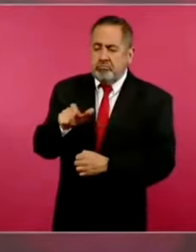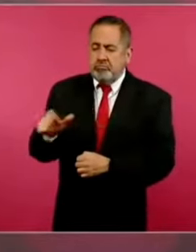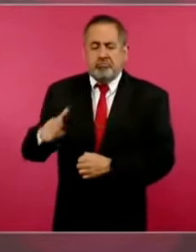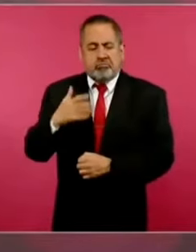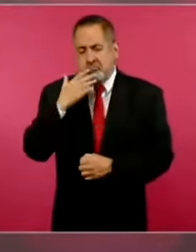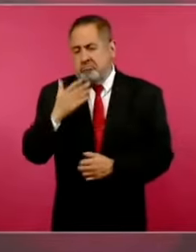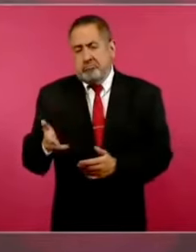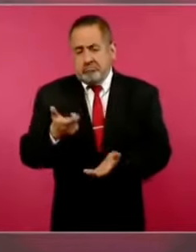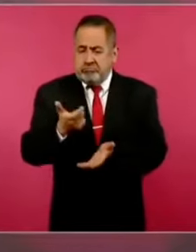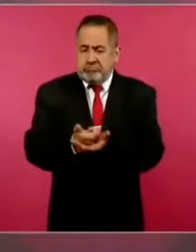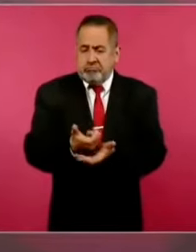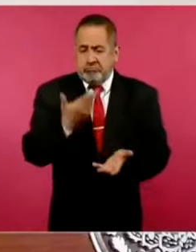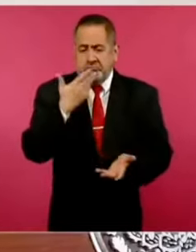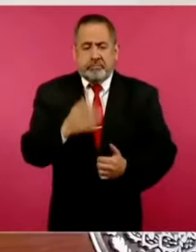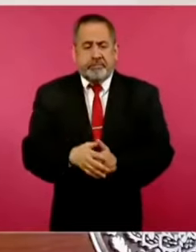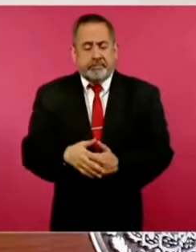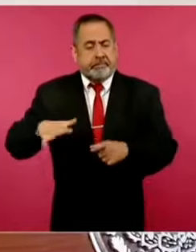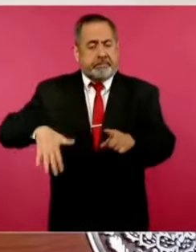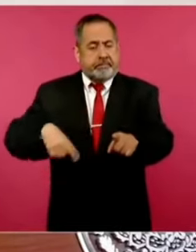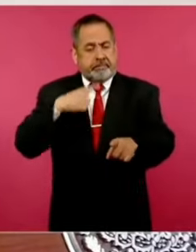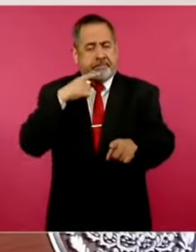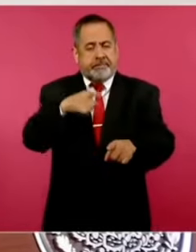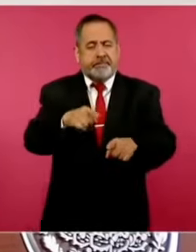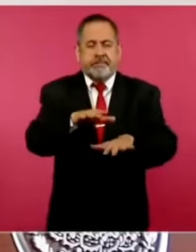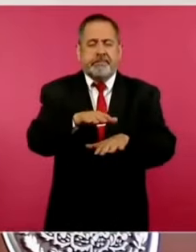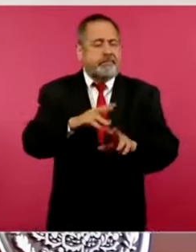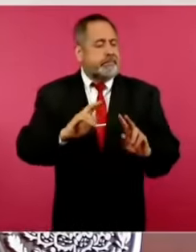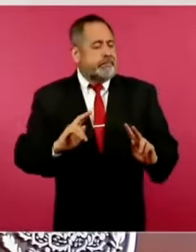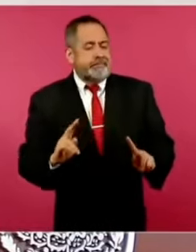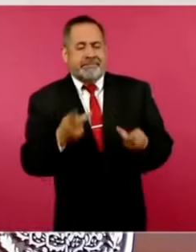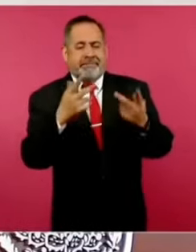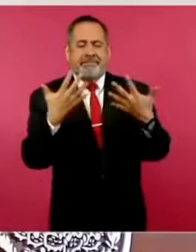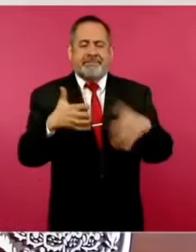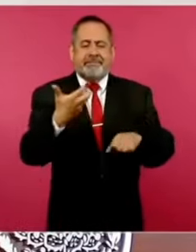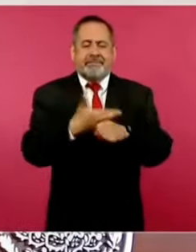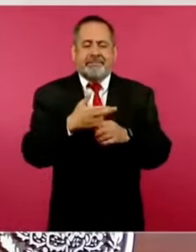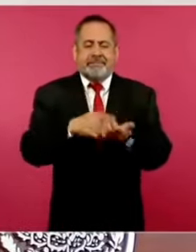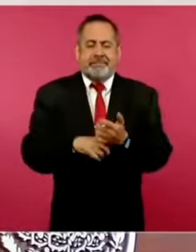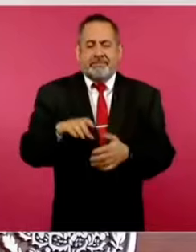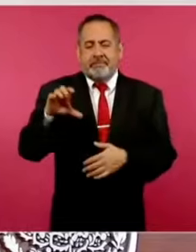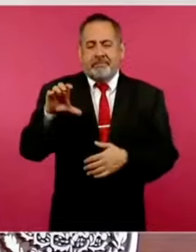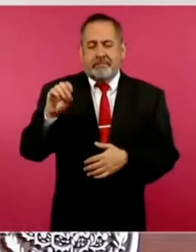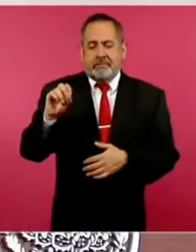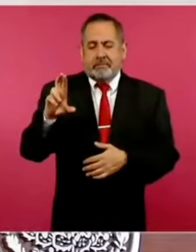Y lo que mencionas es lo de la venta de la empresa de la corona.